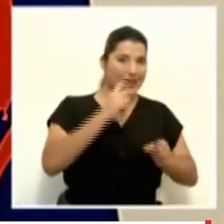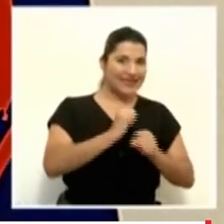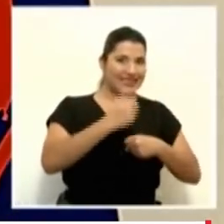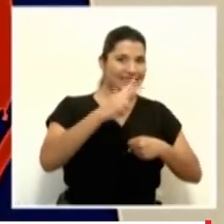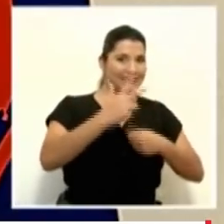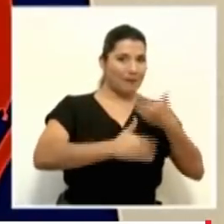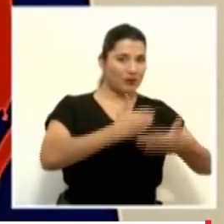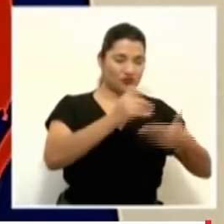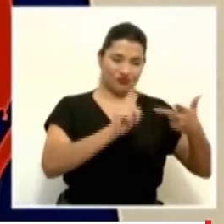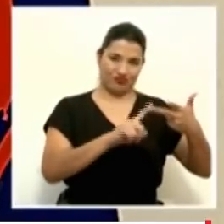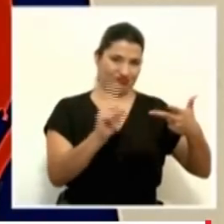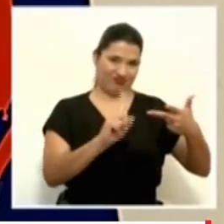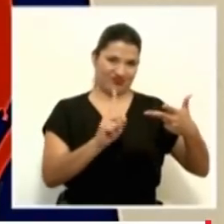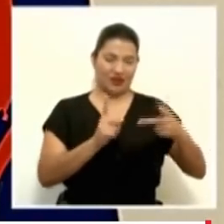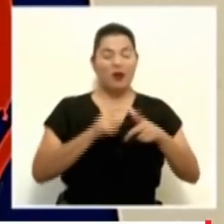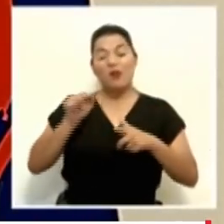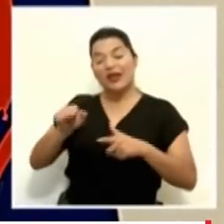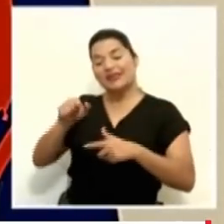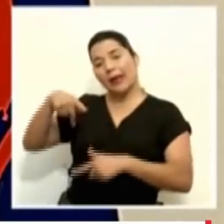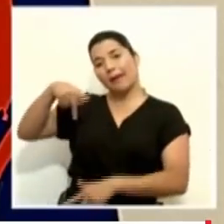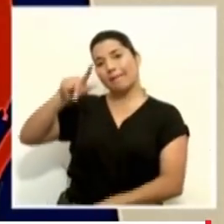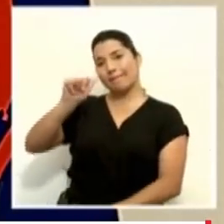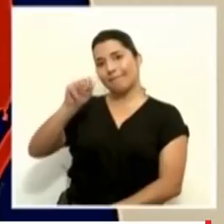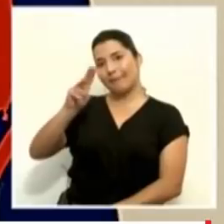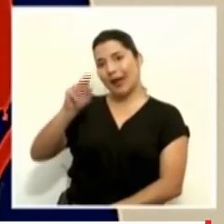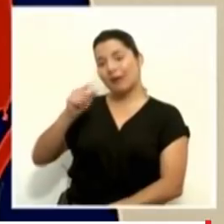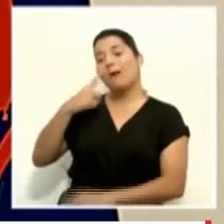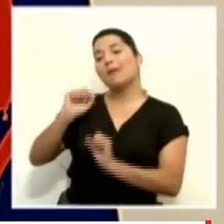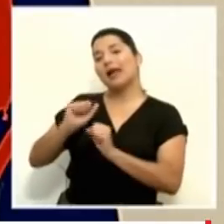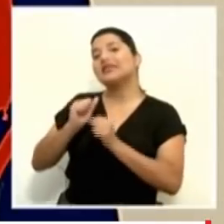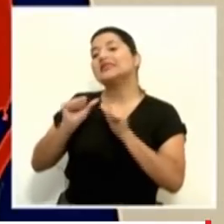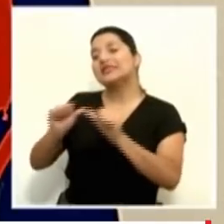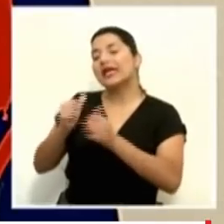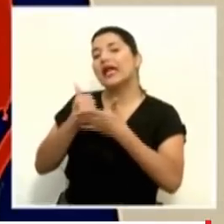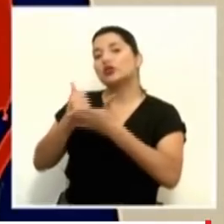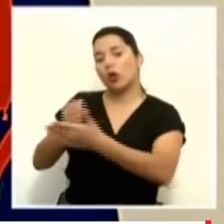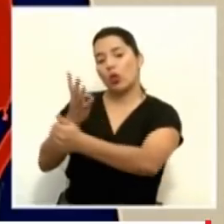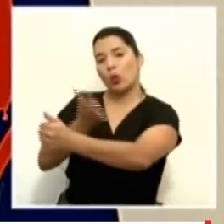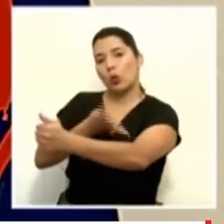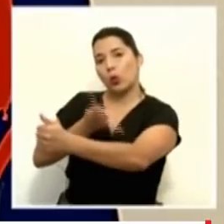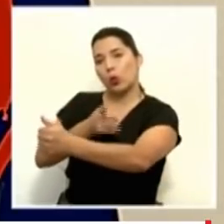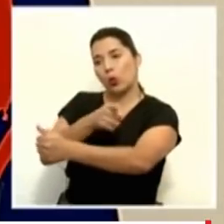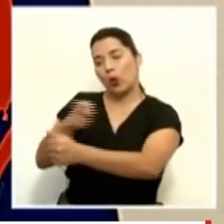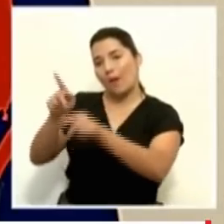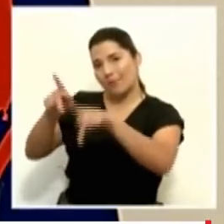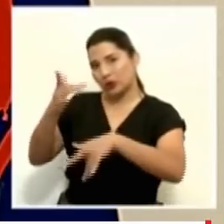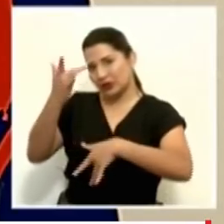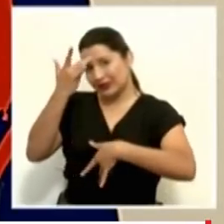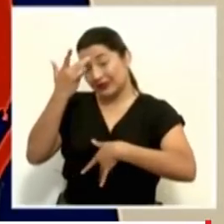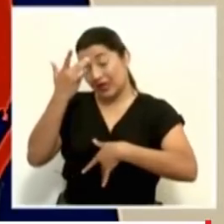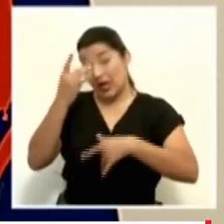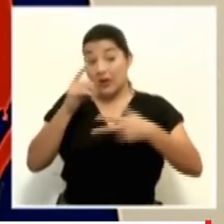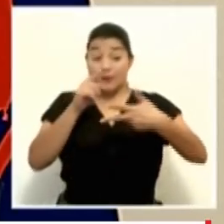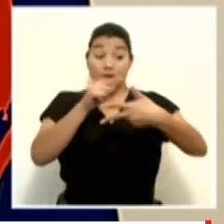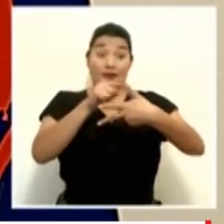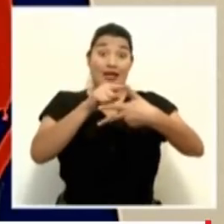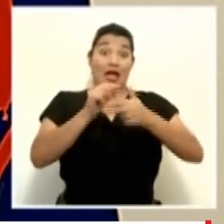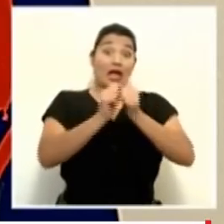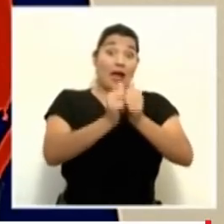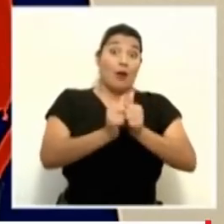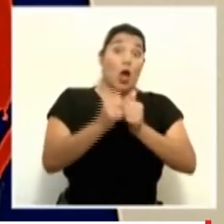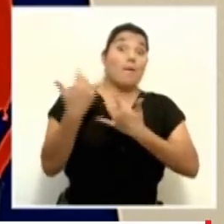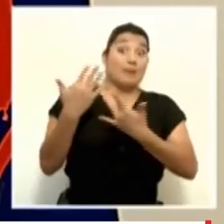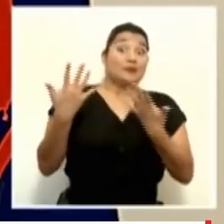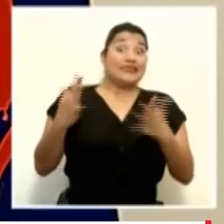implementado. Pero esperamos tener la de caballos en muy poco tiempo y luego